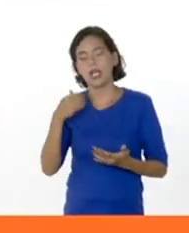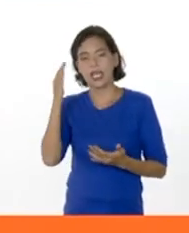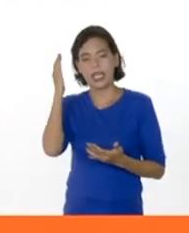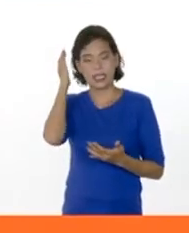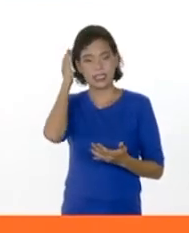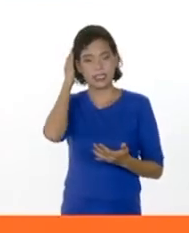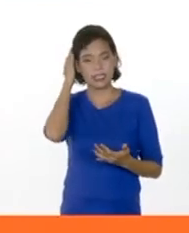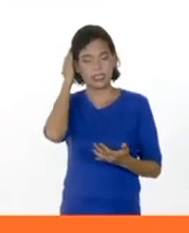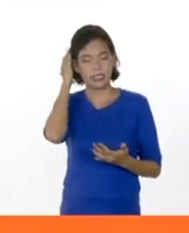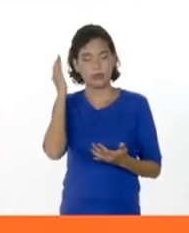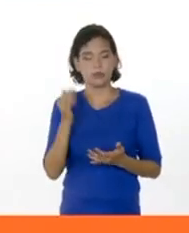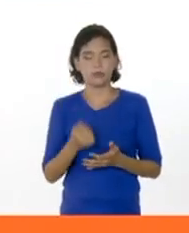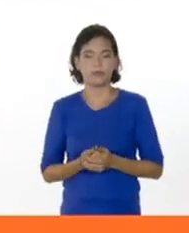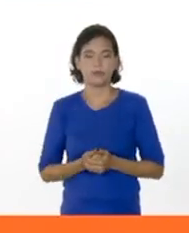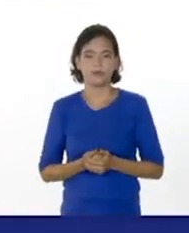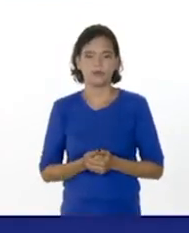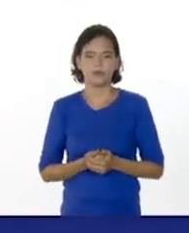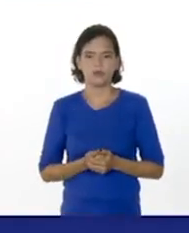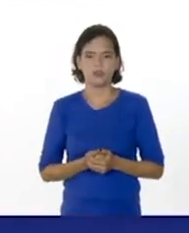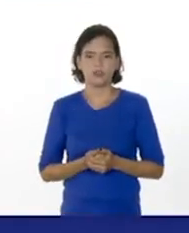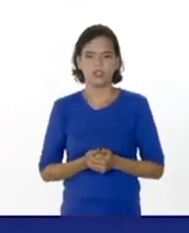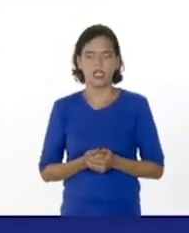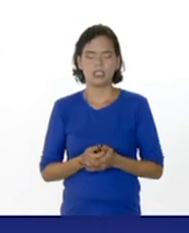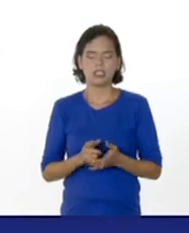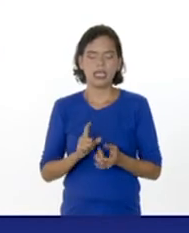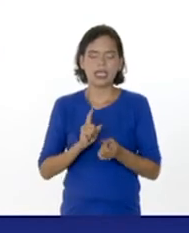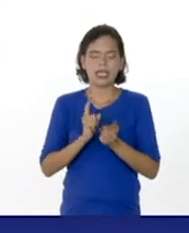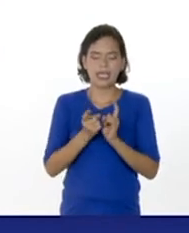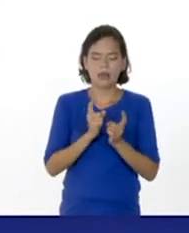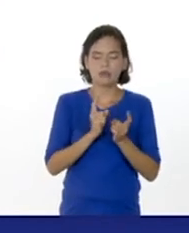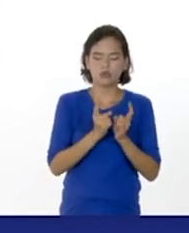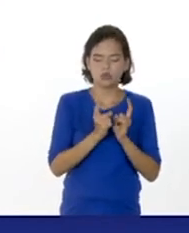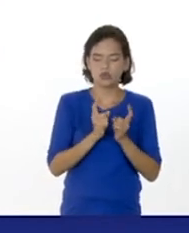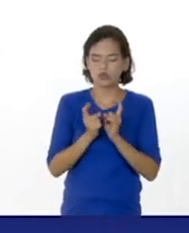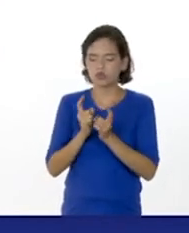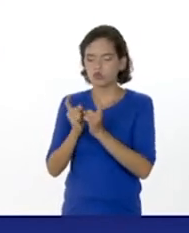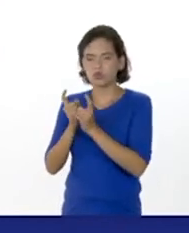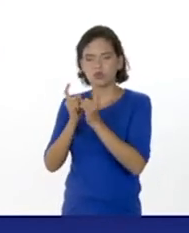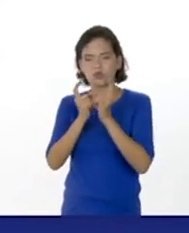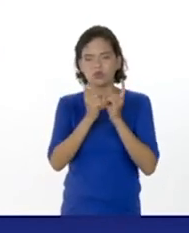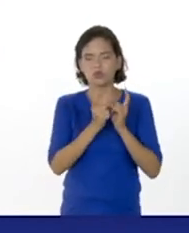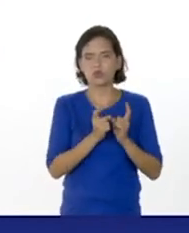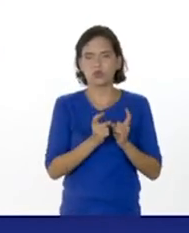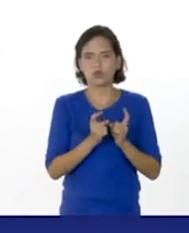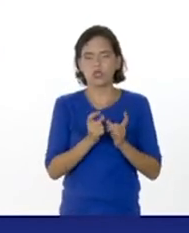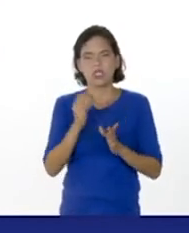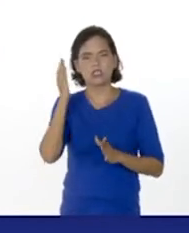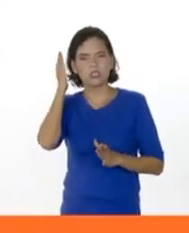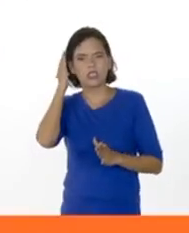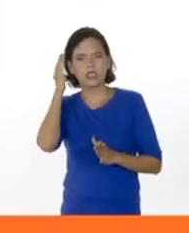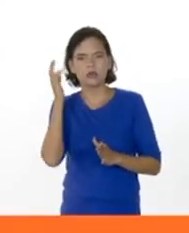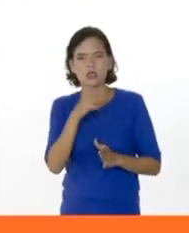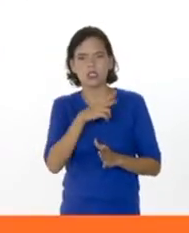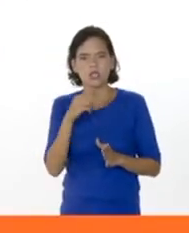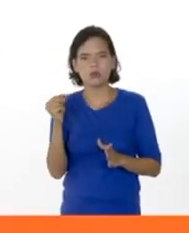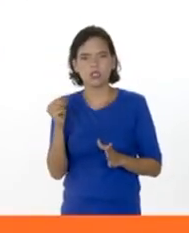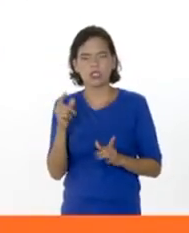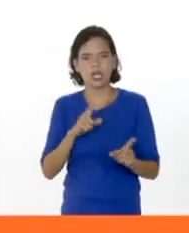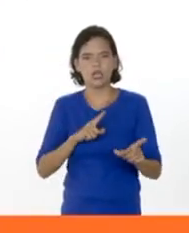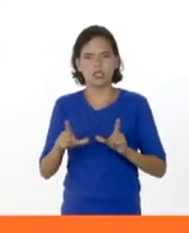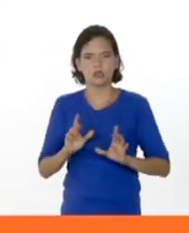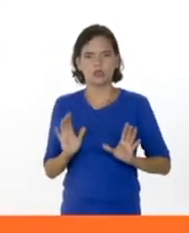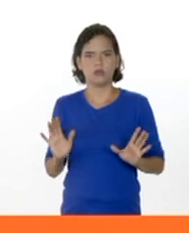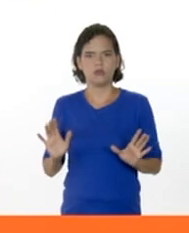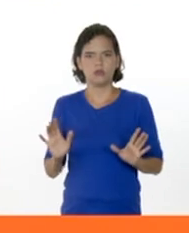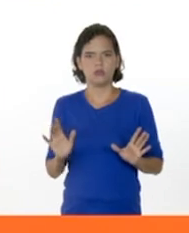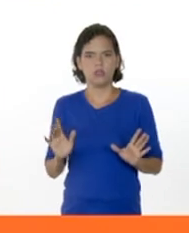está en su remodelación. ¿Sabes? El cerebro ya no está totalmente formado. Creemos